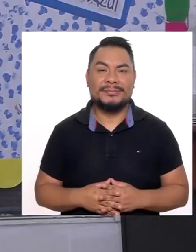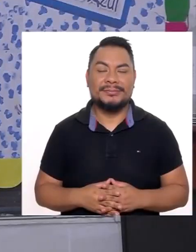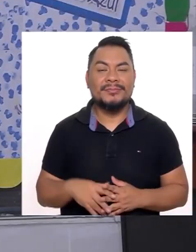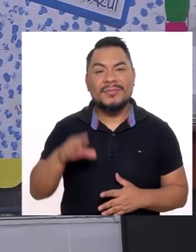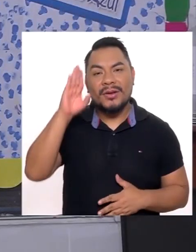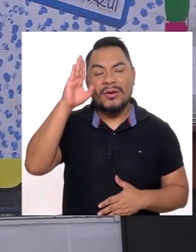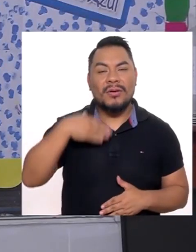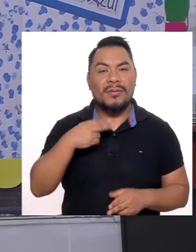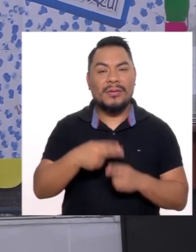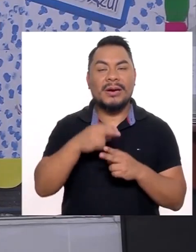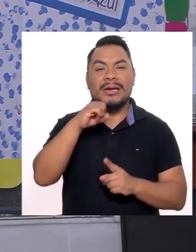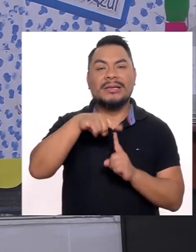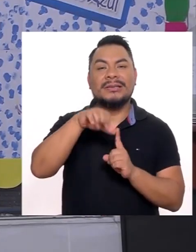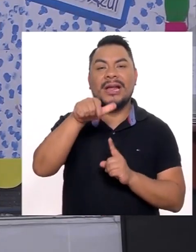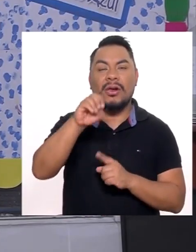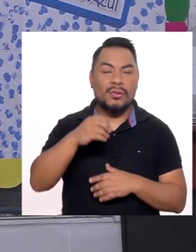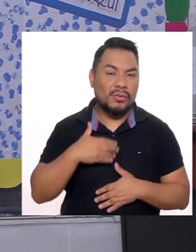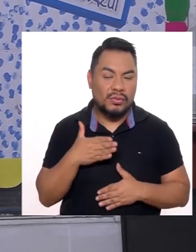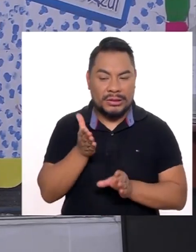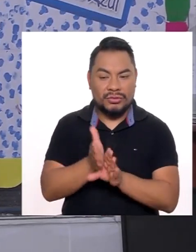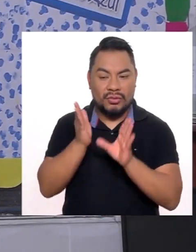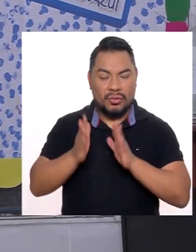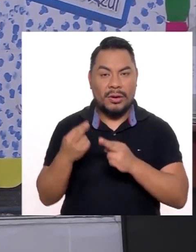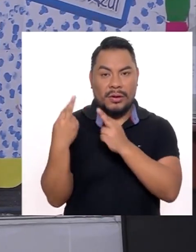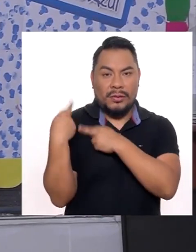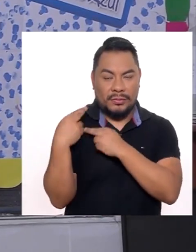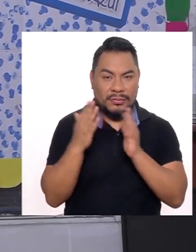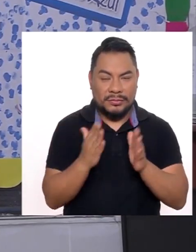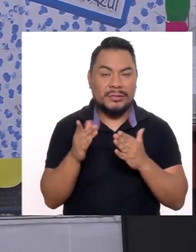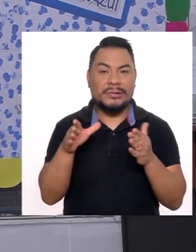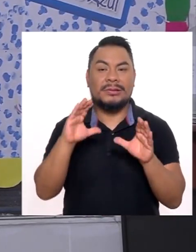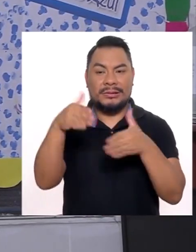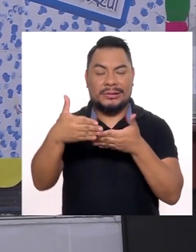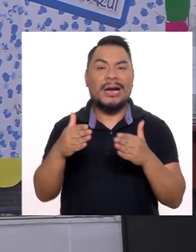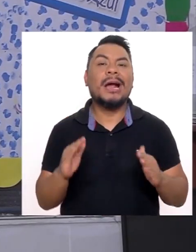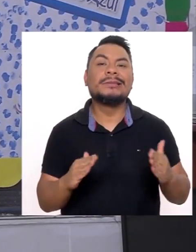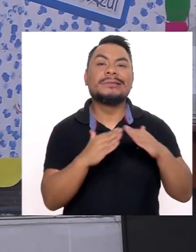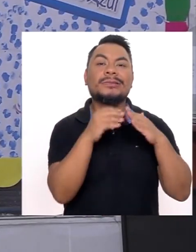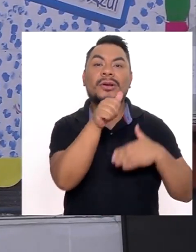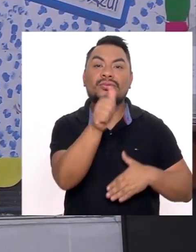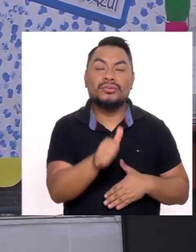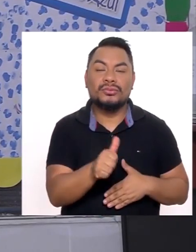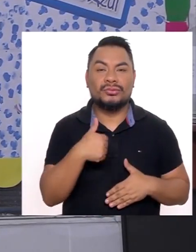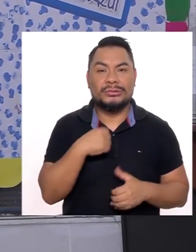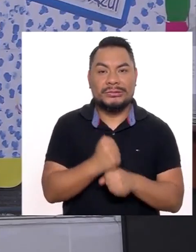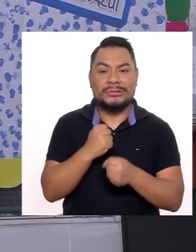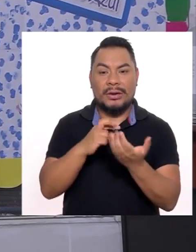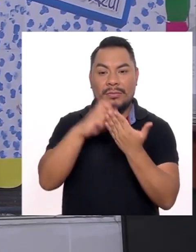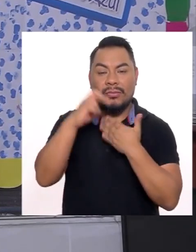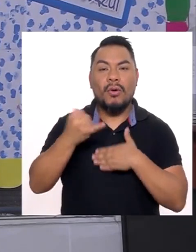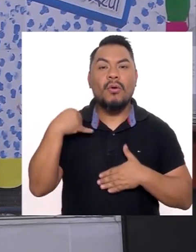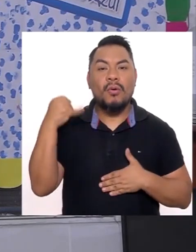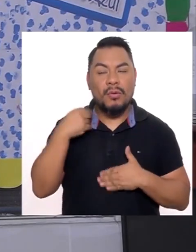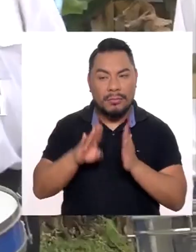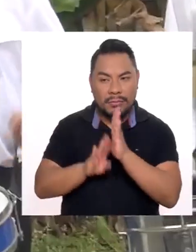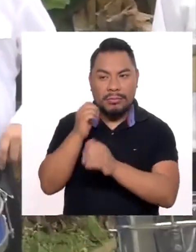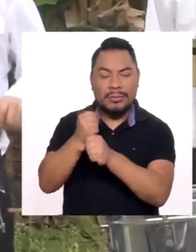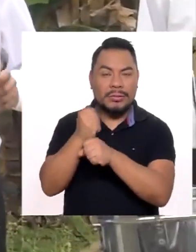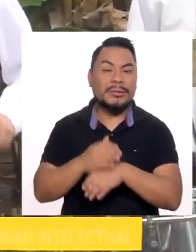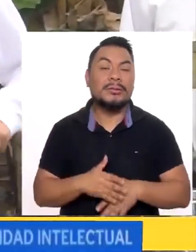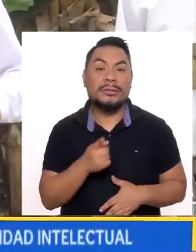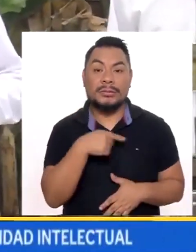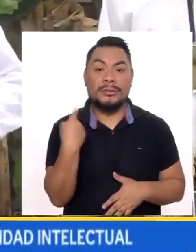Hola, mi nombre es Italo Nación Soy psicólogo coordinador del Centro Cerrito Azul Y trabajo en el programa de Jóvenes Productivos